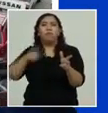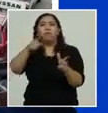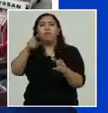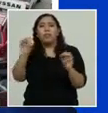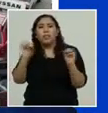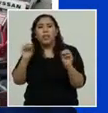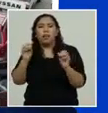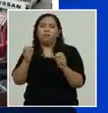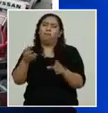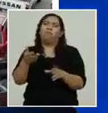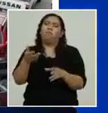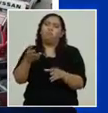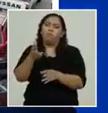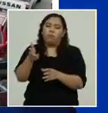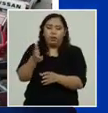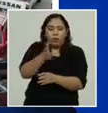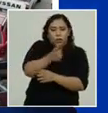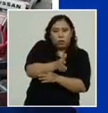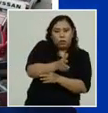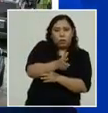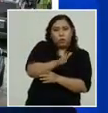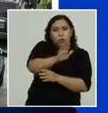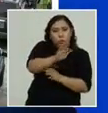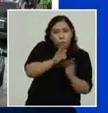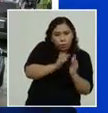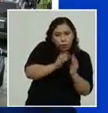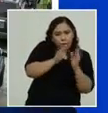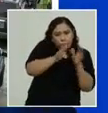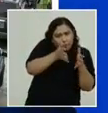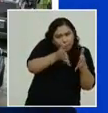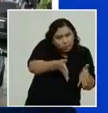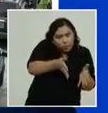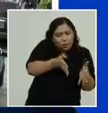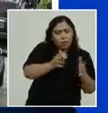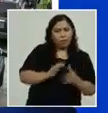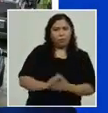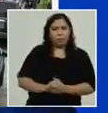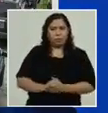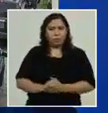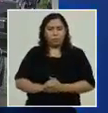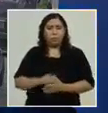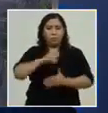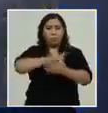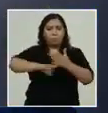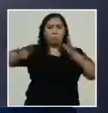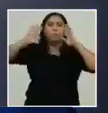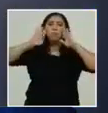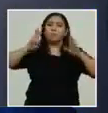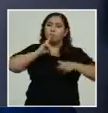la Policía Nacional está para servir y proteger a la población Dios bendiga a Honduras